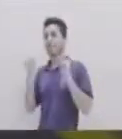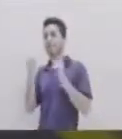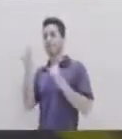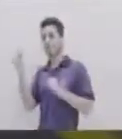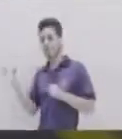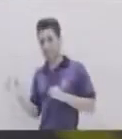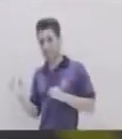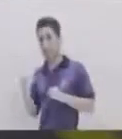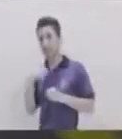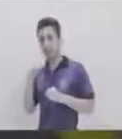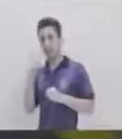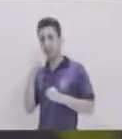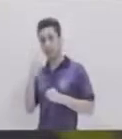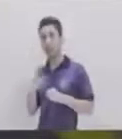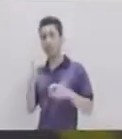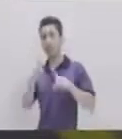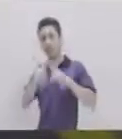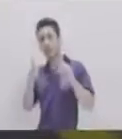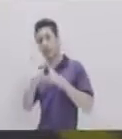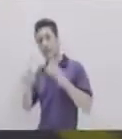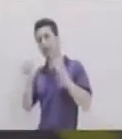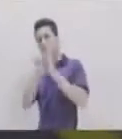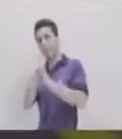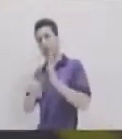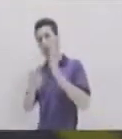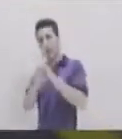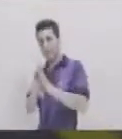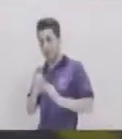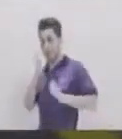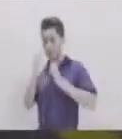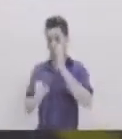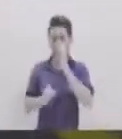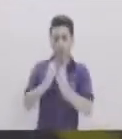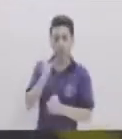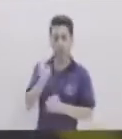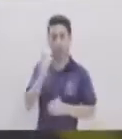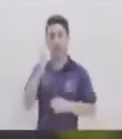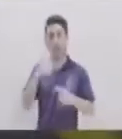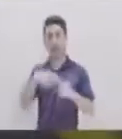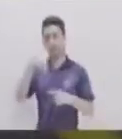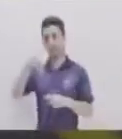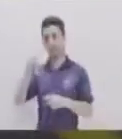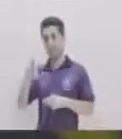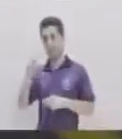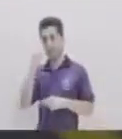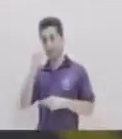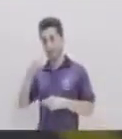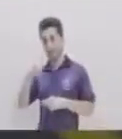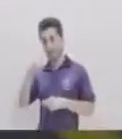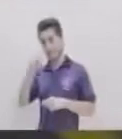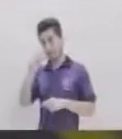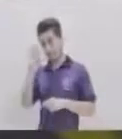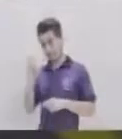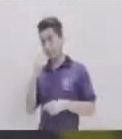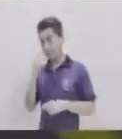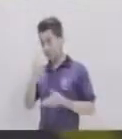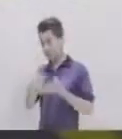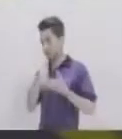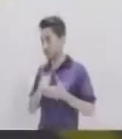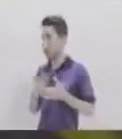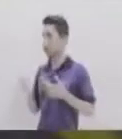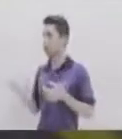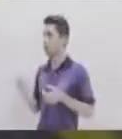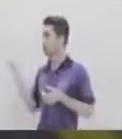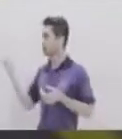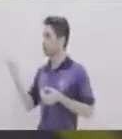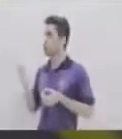interesante también Porque lo podemos ver Con varios ejemplos Y varios experimentos Entonces Quiero que hagamos el primero Quiero que me vives Para eso Vas